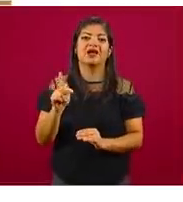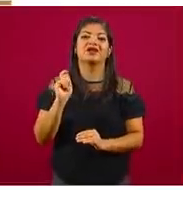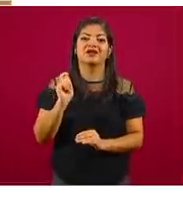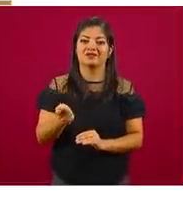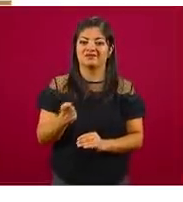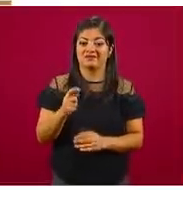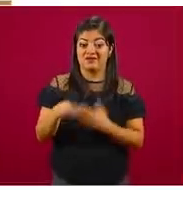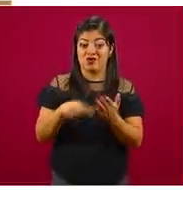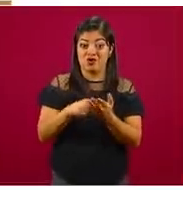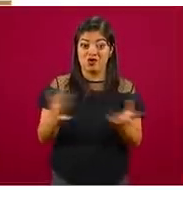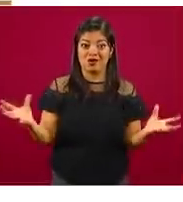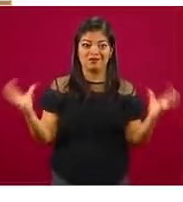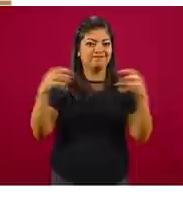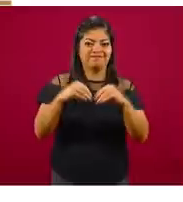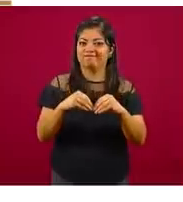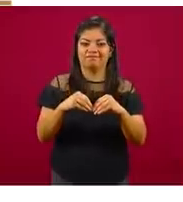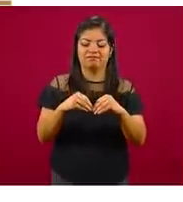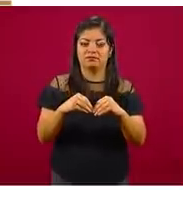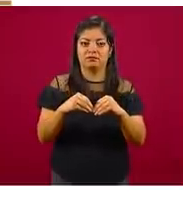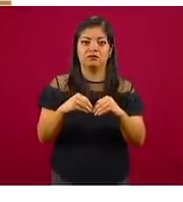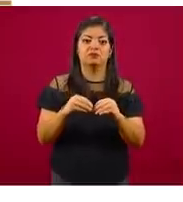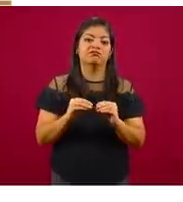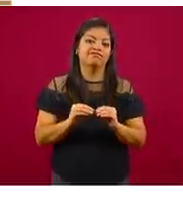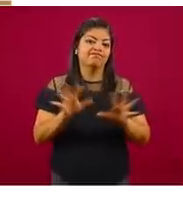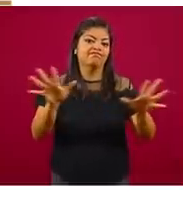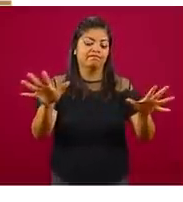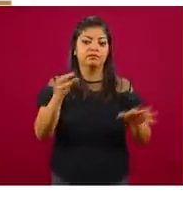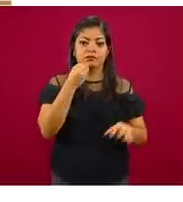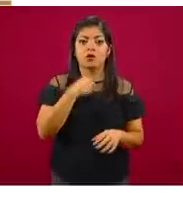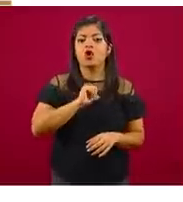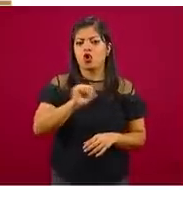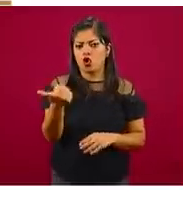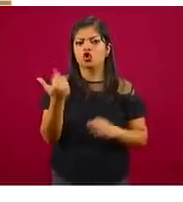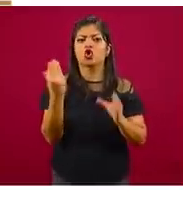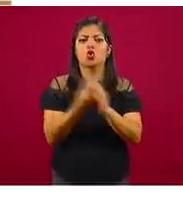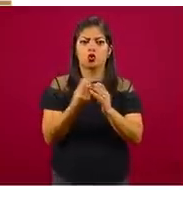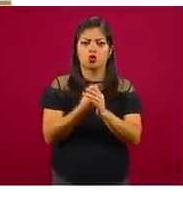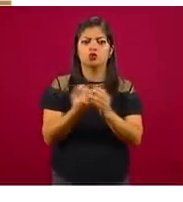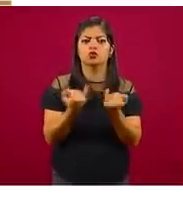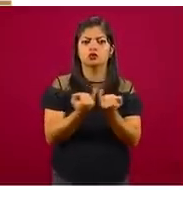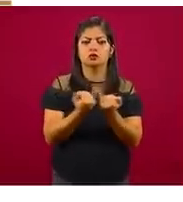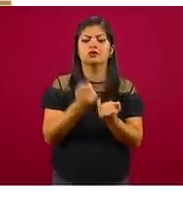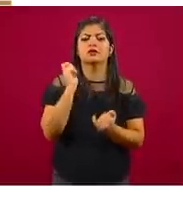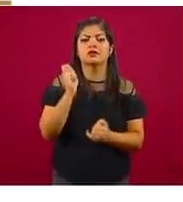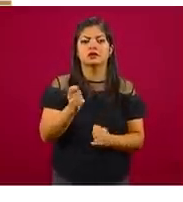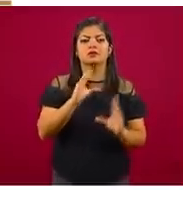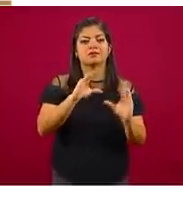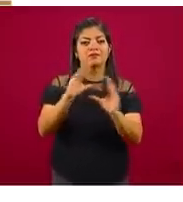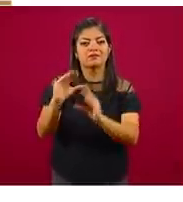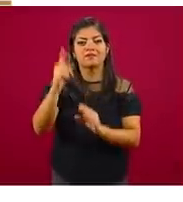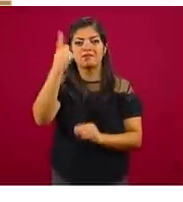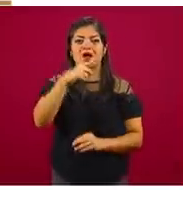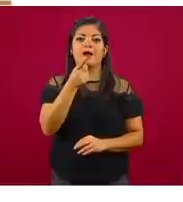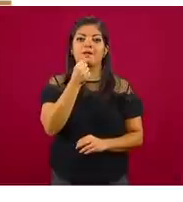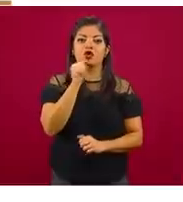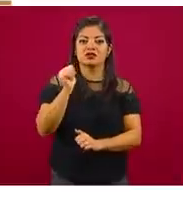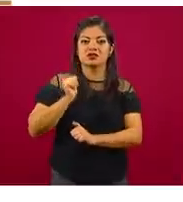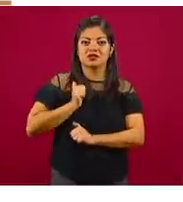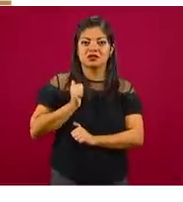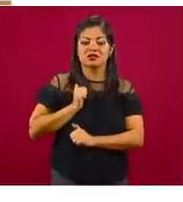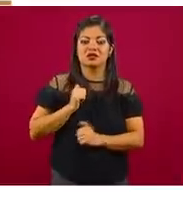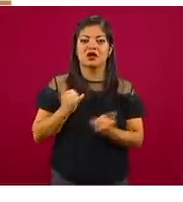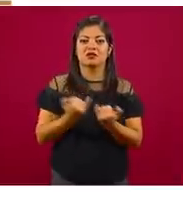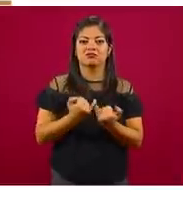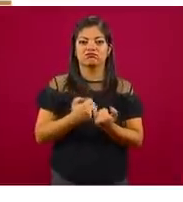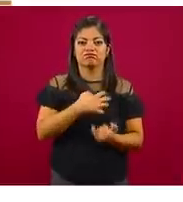descentralizada. Algunos otros cursos de formación de oficiales de policía militar, de sargentos